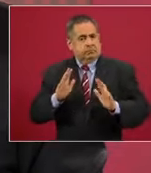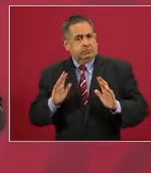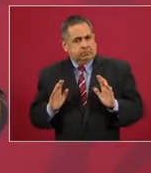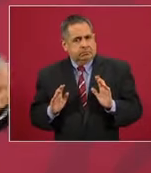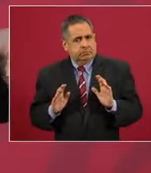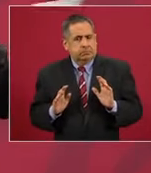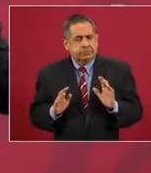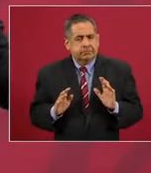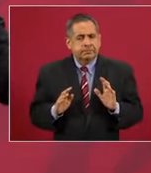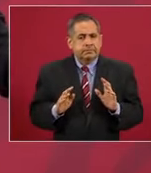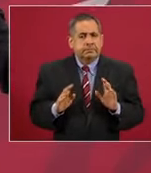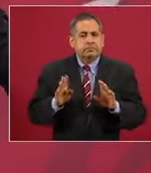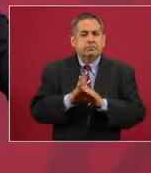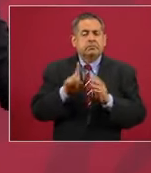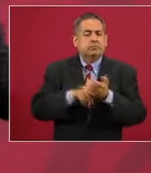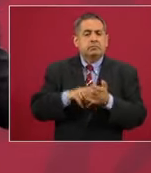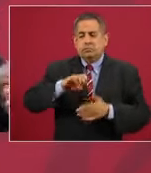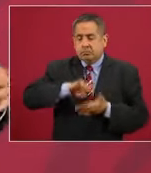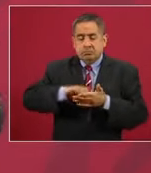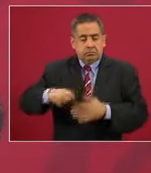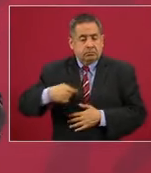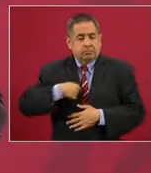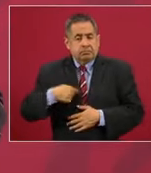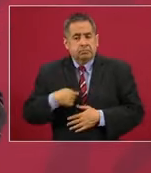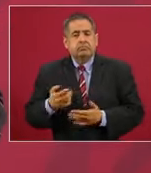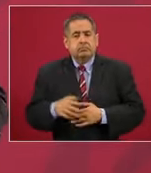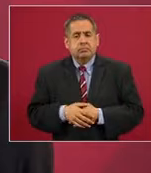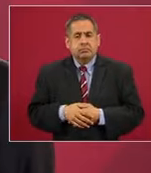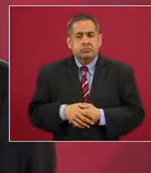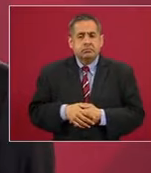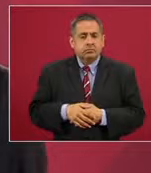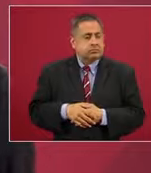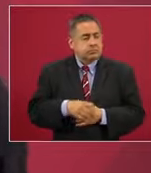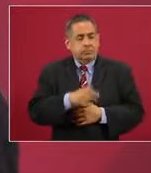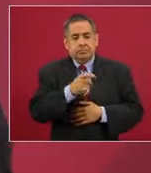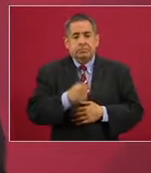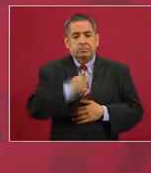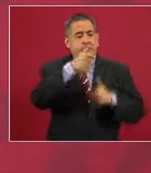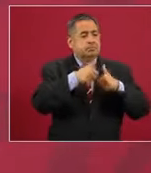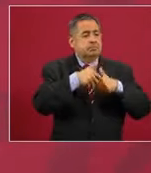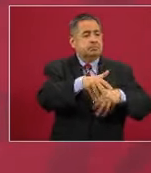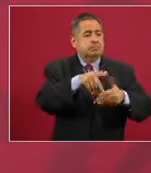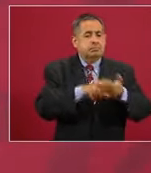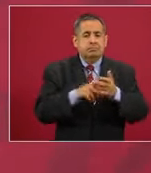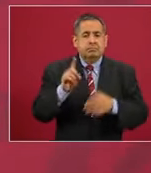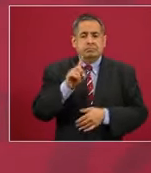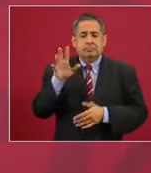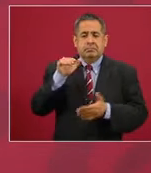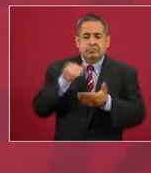Y en mi caso, a la primera manifestación de 100 mil